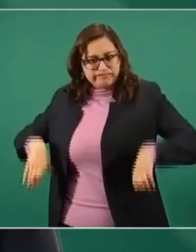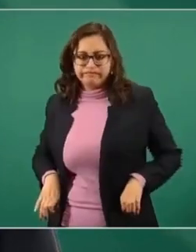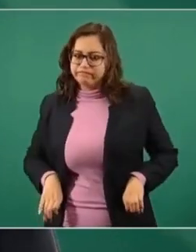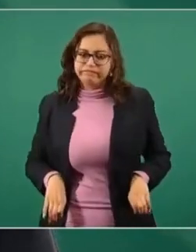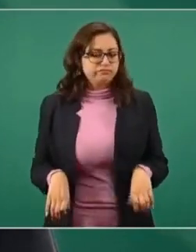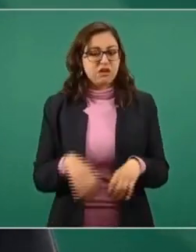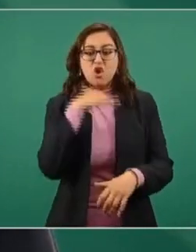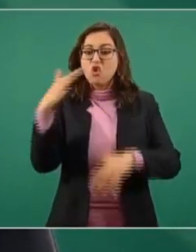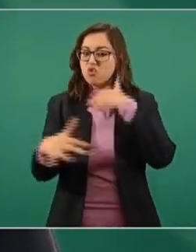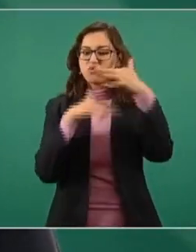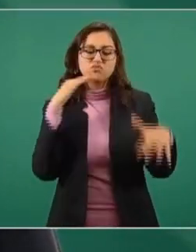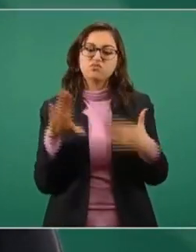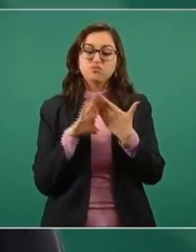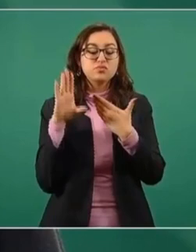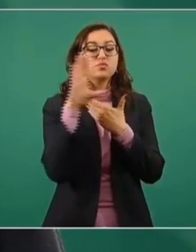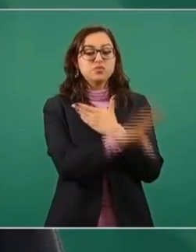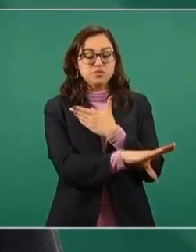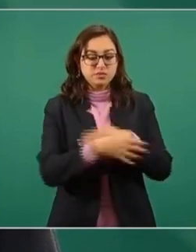cero corrupción,